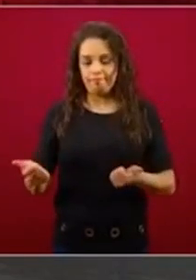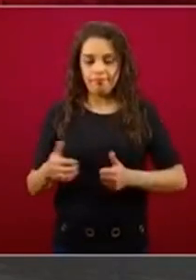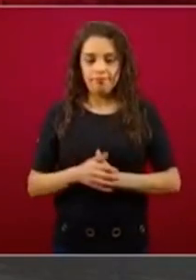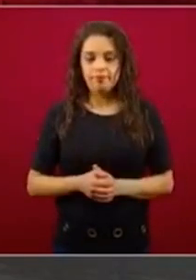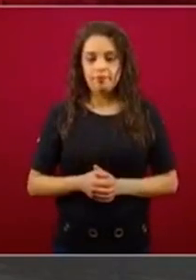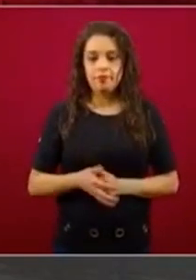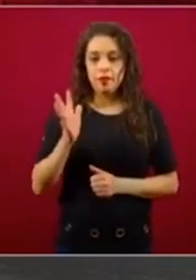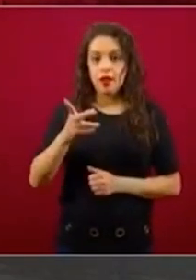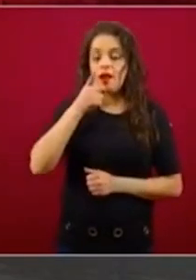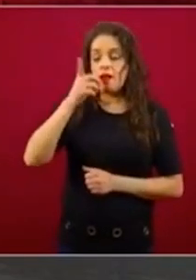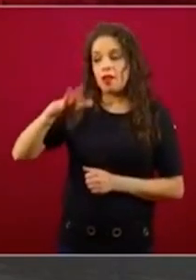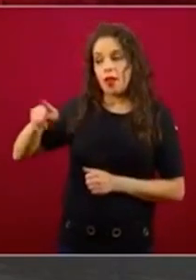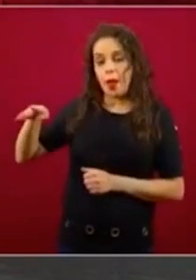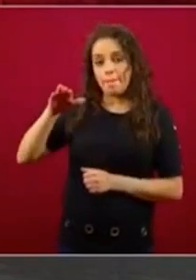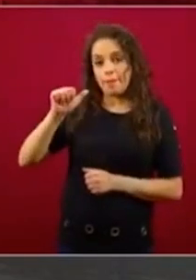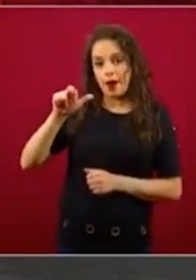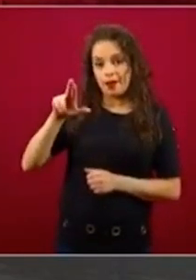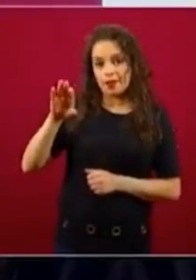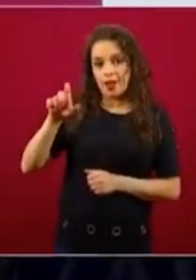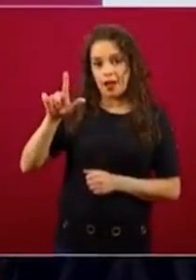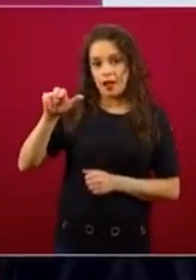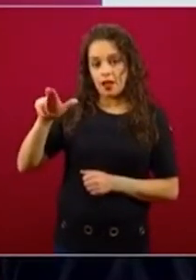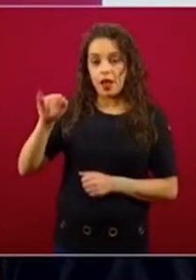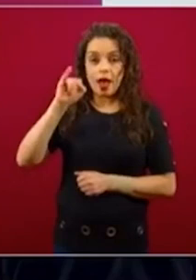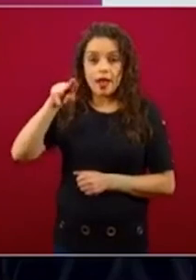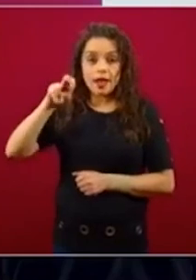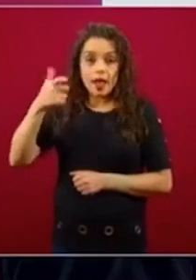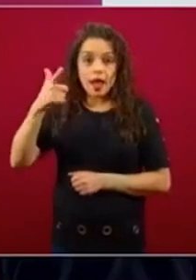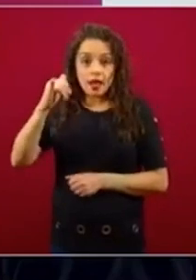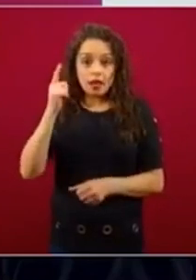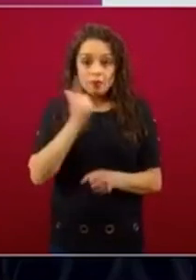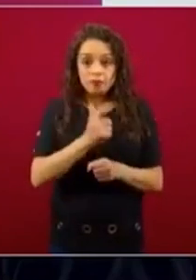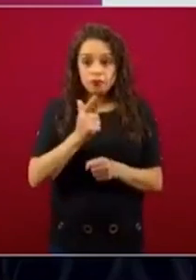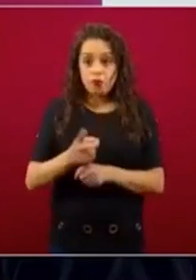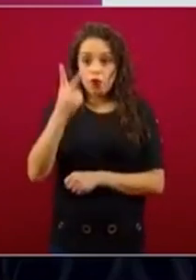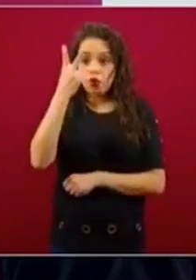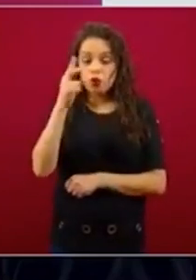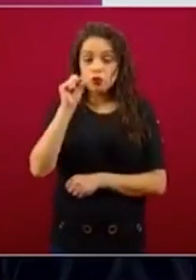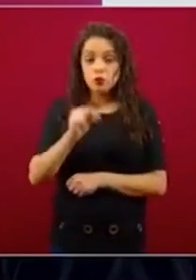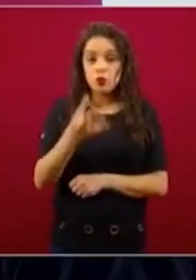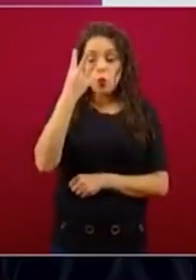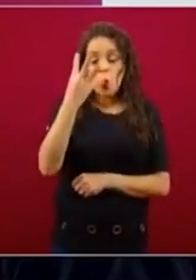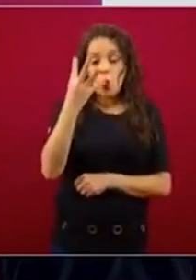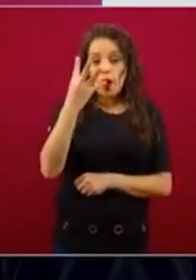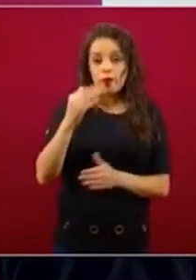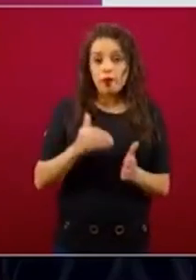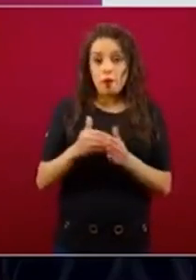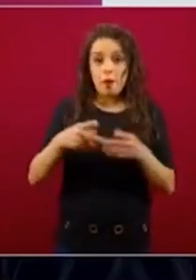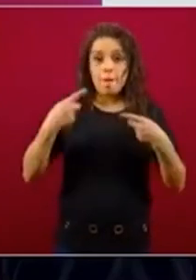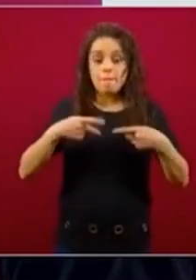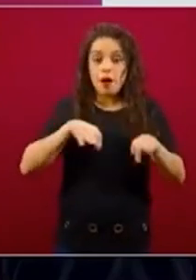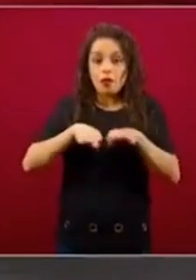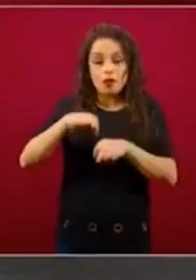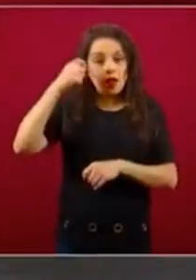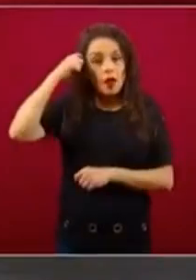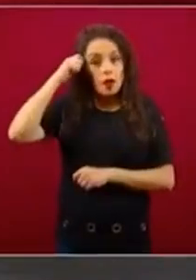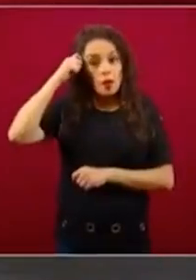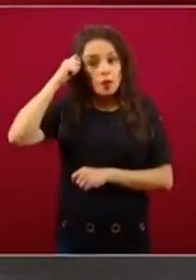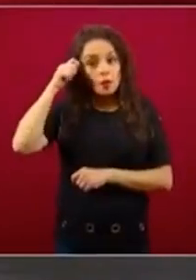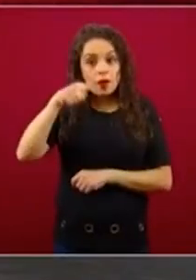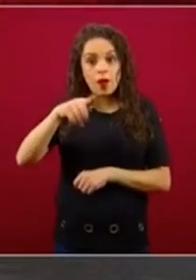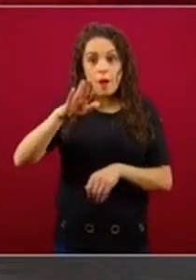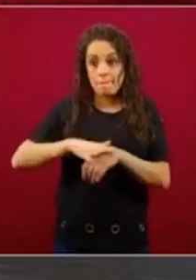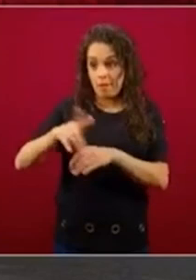Marcelina, el universo que identifica el Inegi es de 2.4 millones de trabajadoras del hogar, la gran mayoría de ellas sin